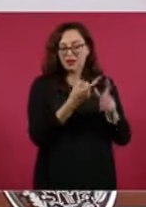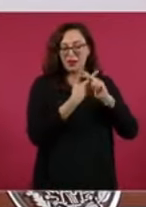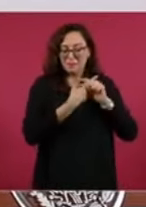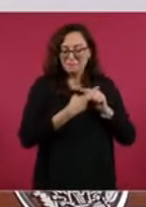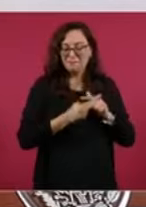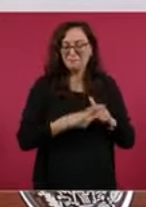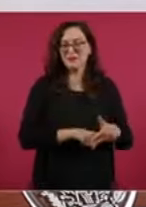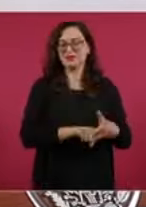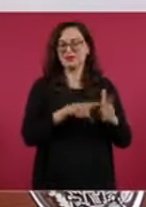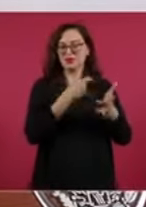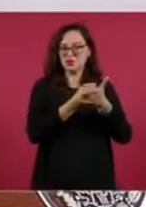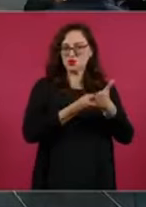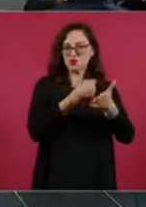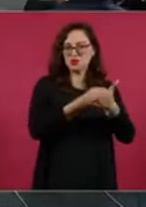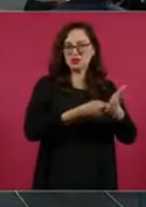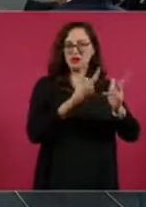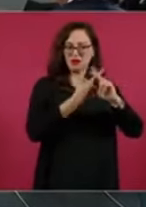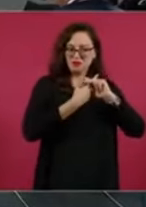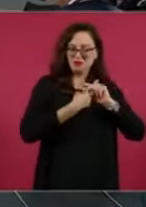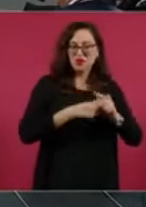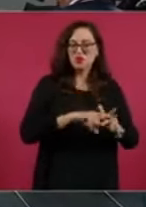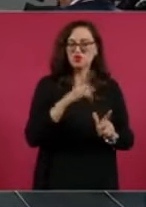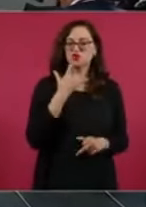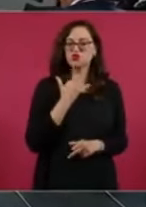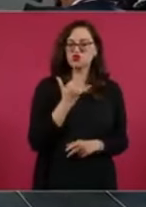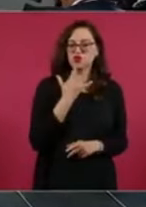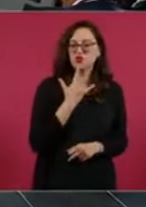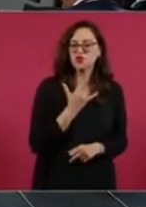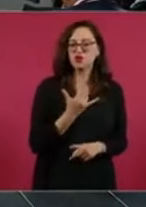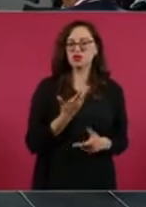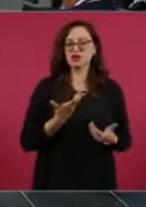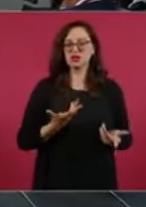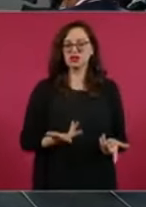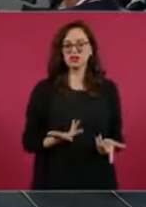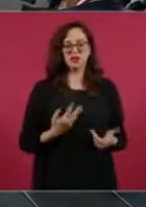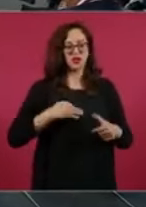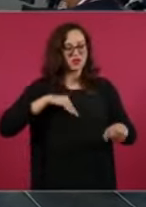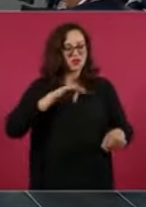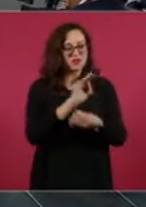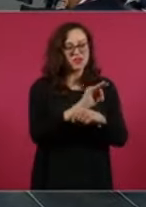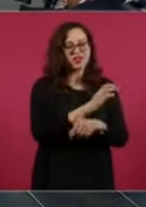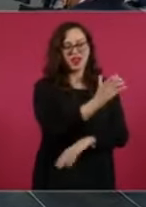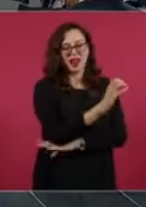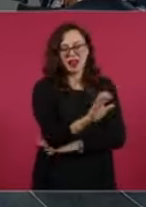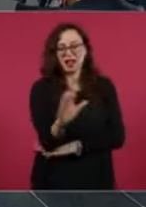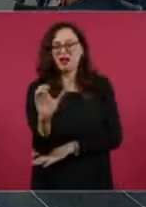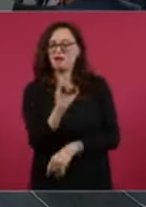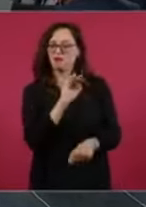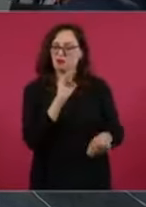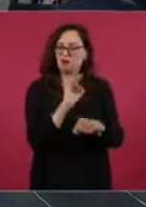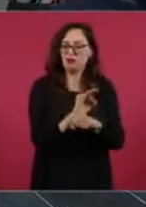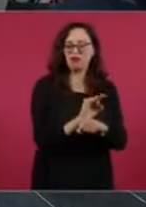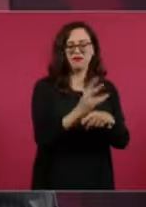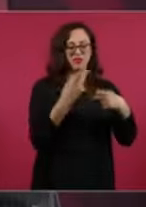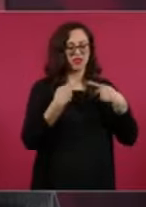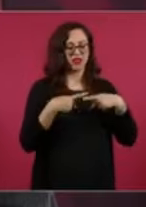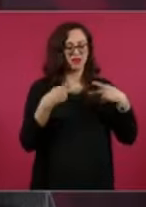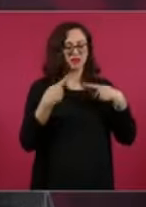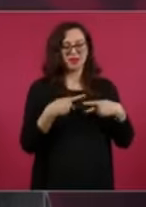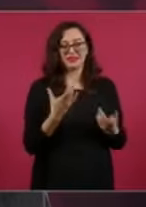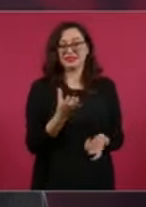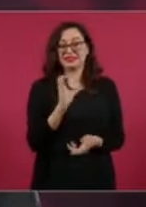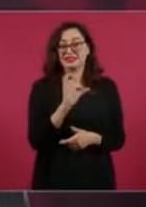agrarias, la CNC,